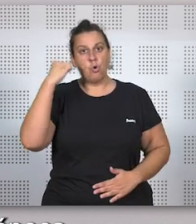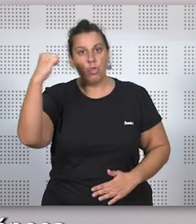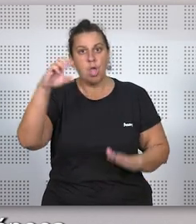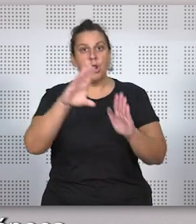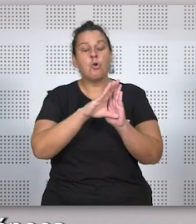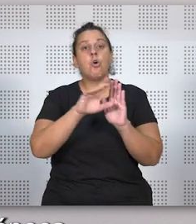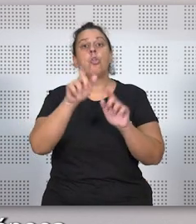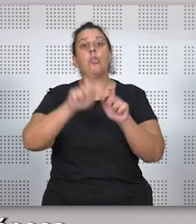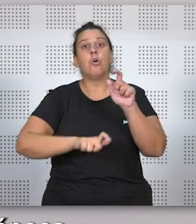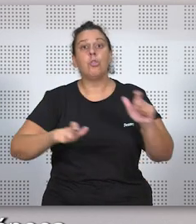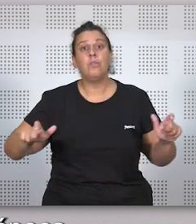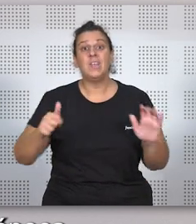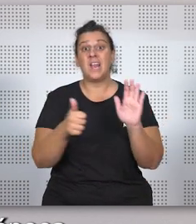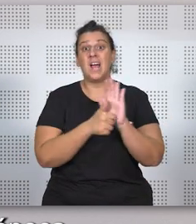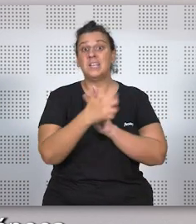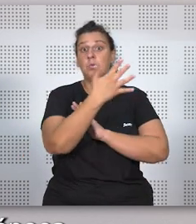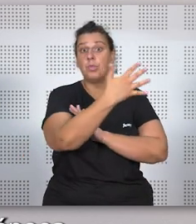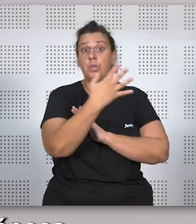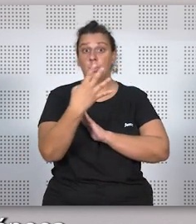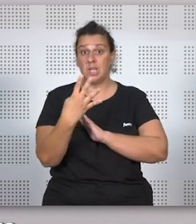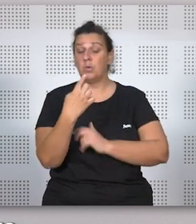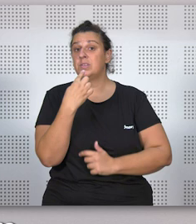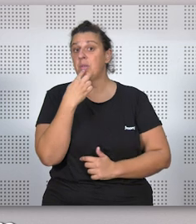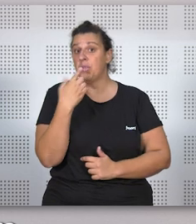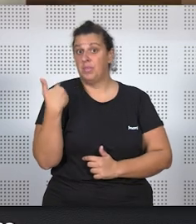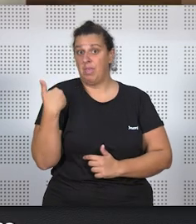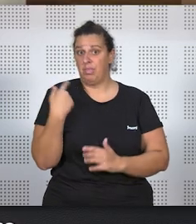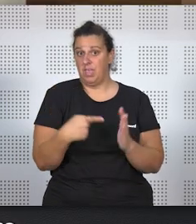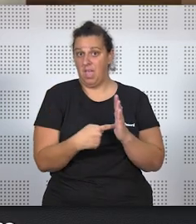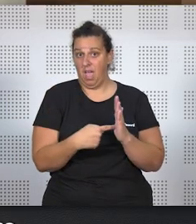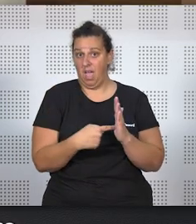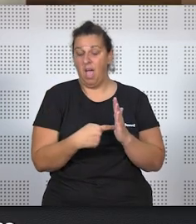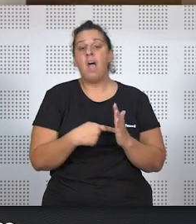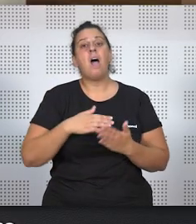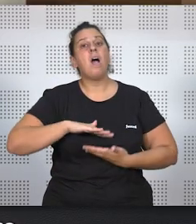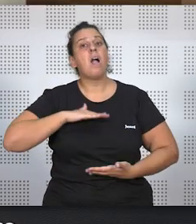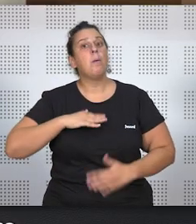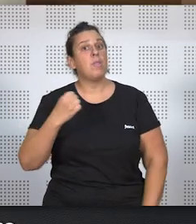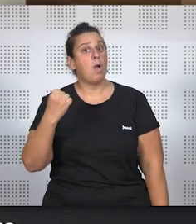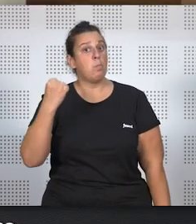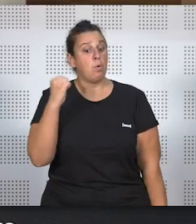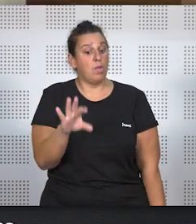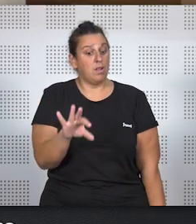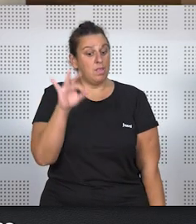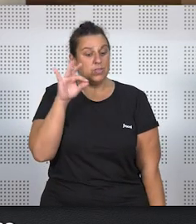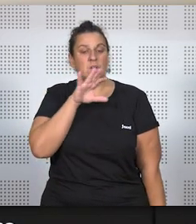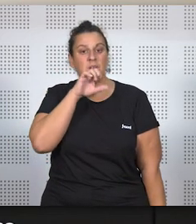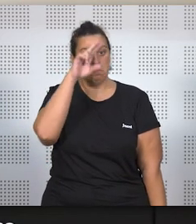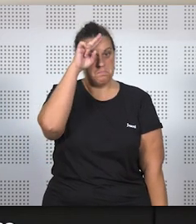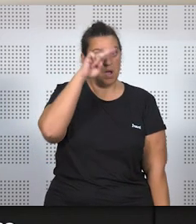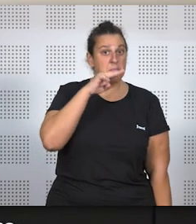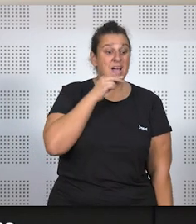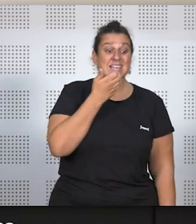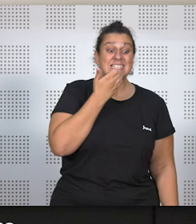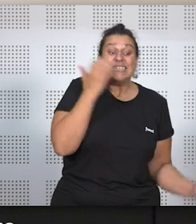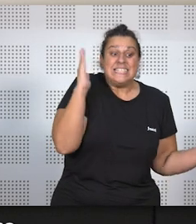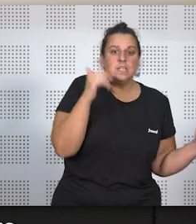original, en el artículo 154, establecía que la patria potestad correspondía al padre y en su defecto